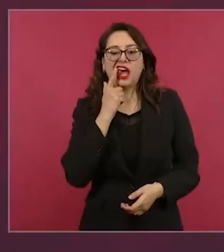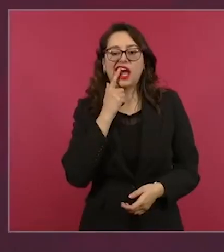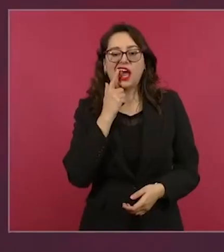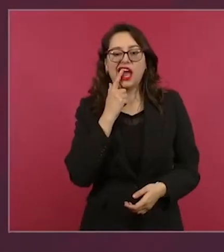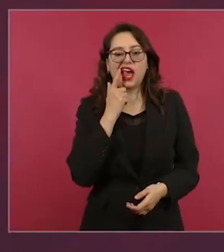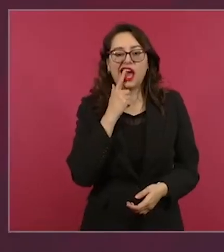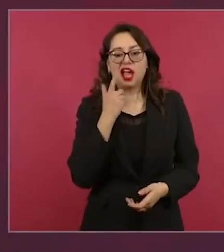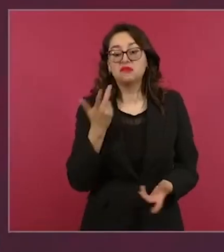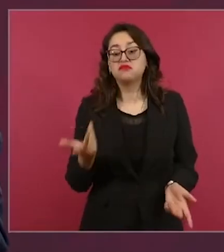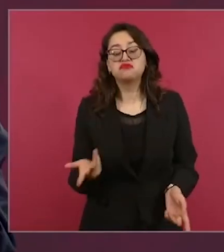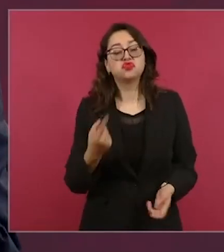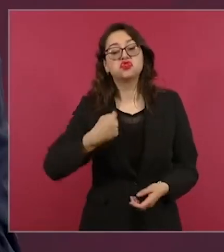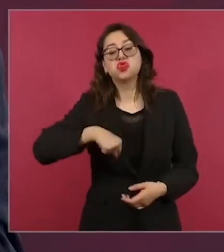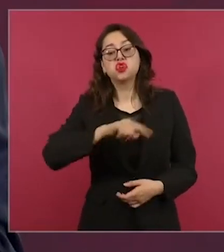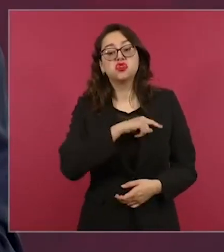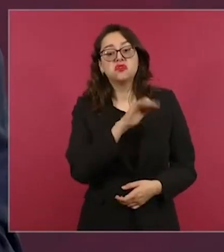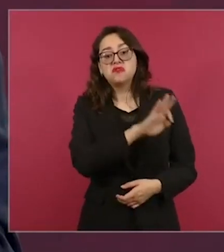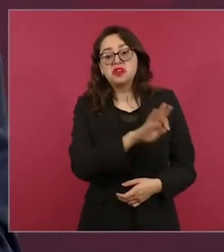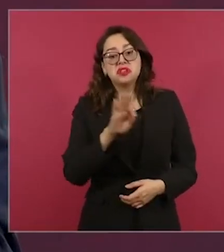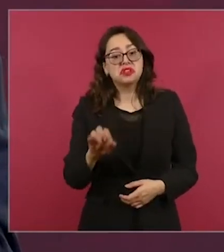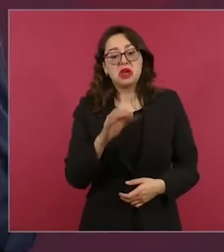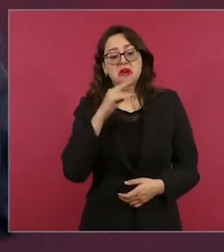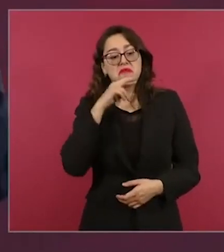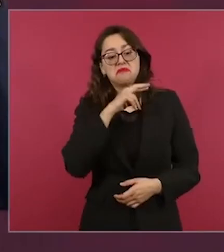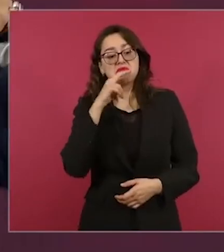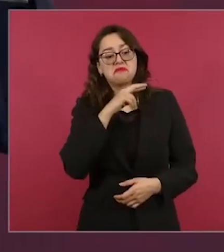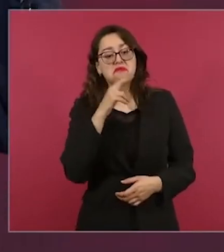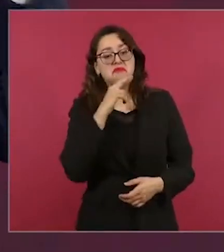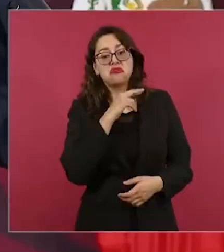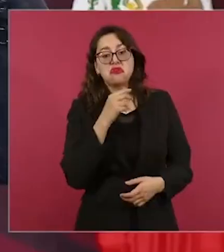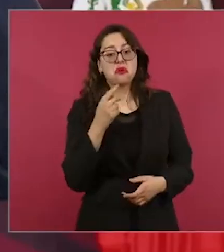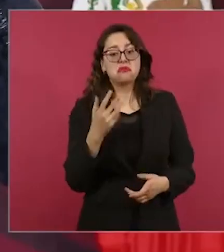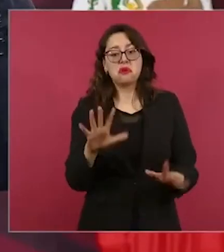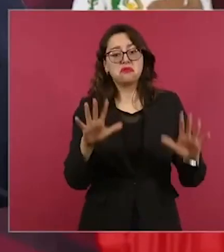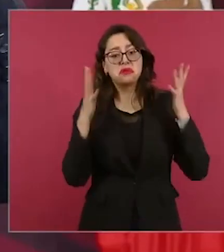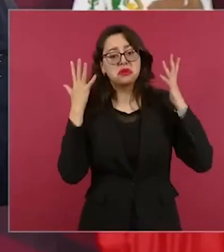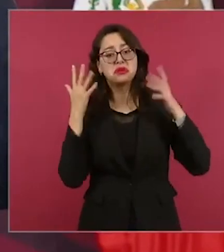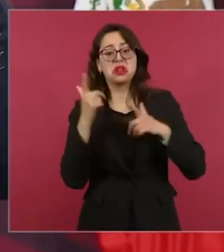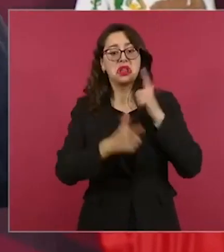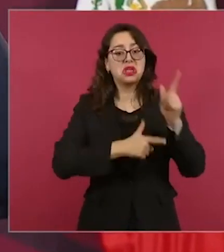término, es decir, no hay tiempo,